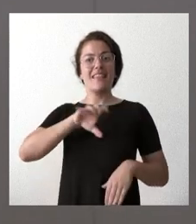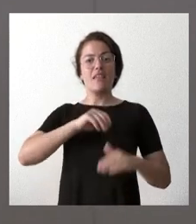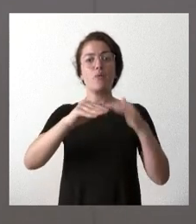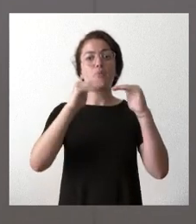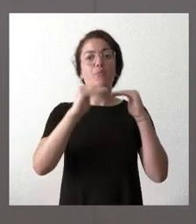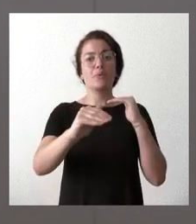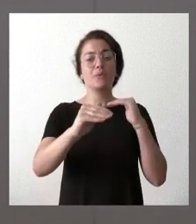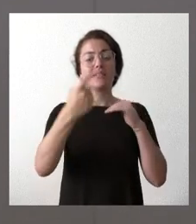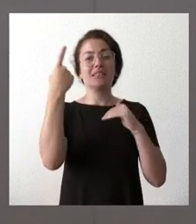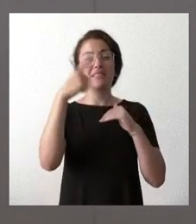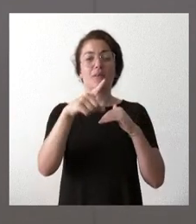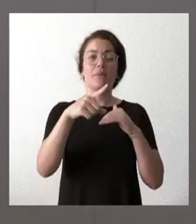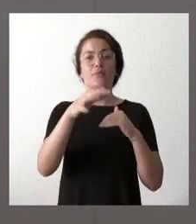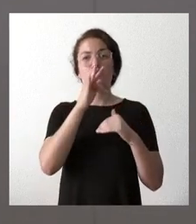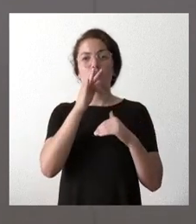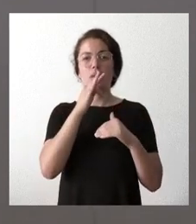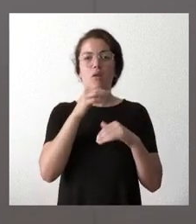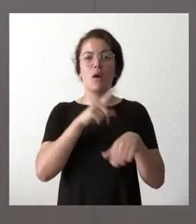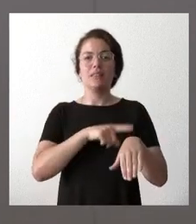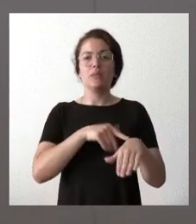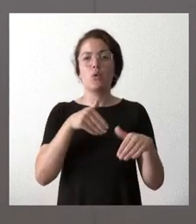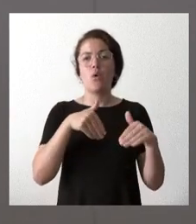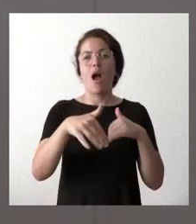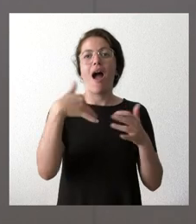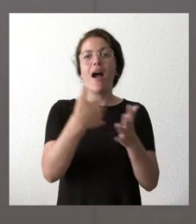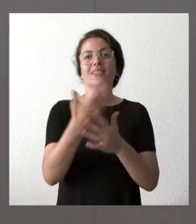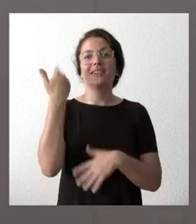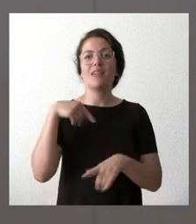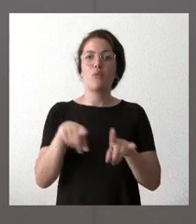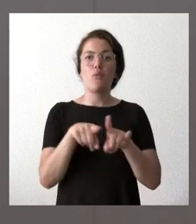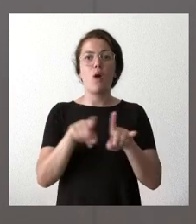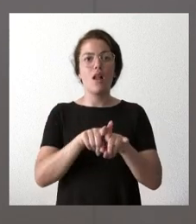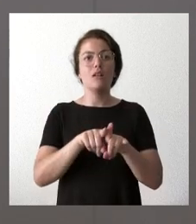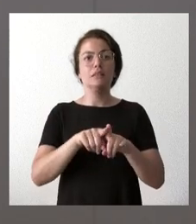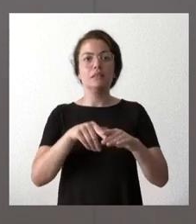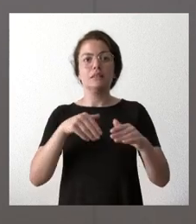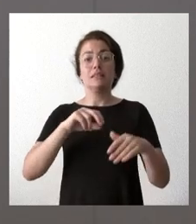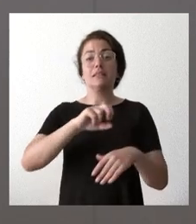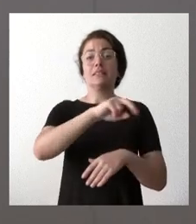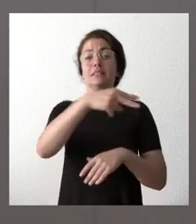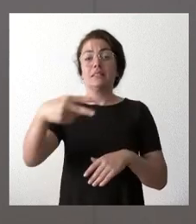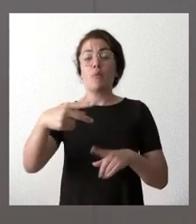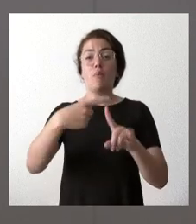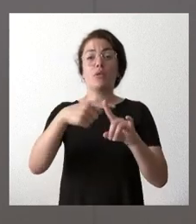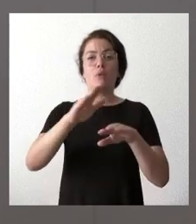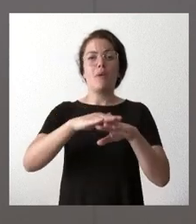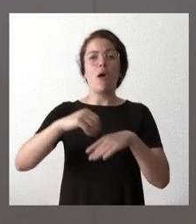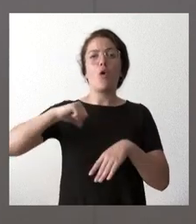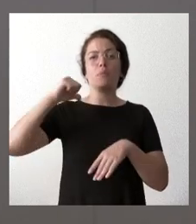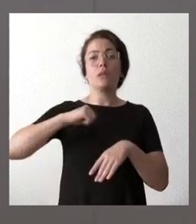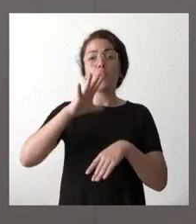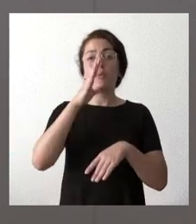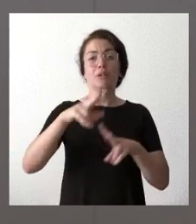pasa algún tiempo hasta que esto comienza a tener un efecto positivo en los hospitales desde el punto de vista de las altas